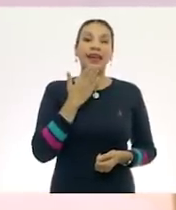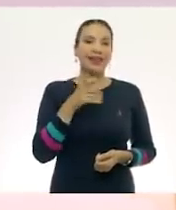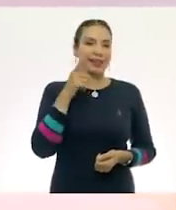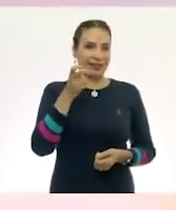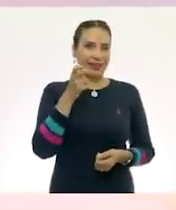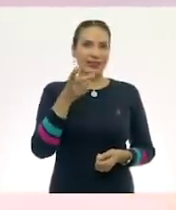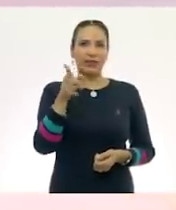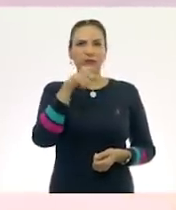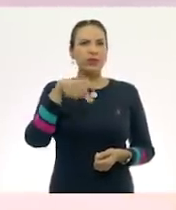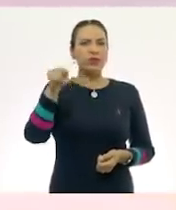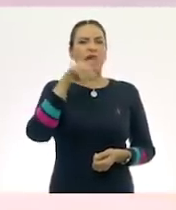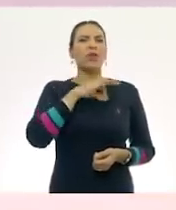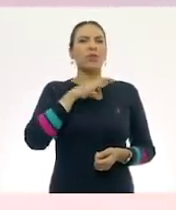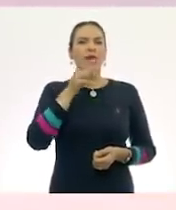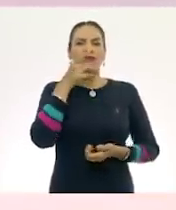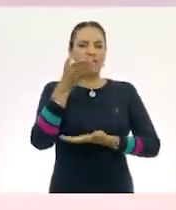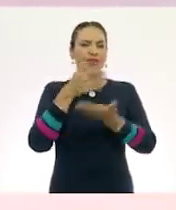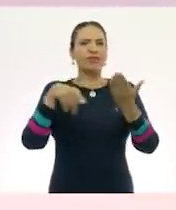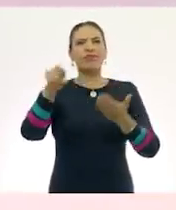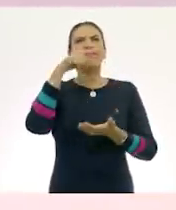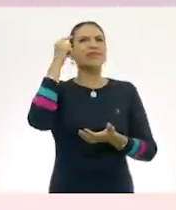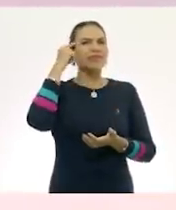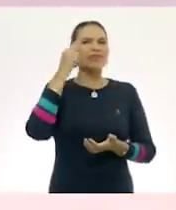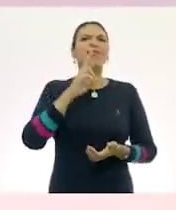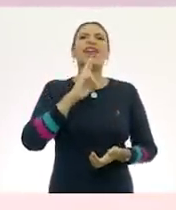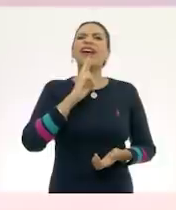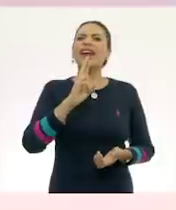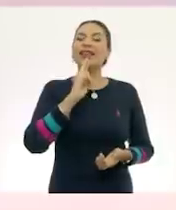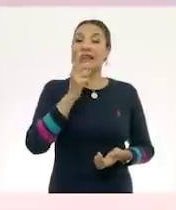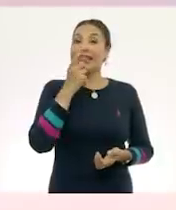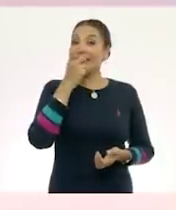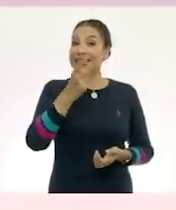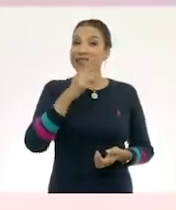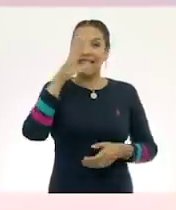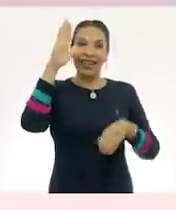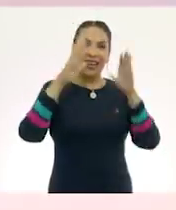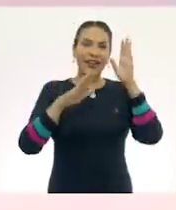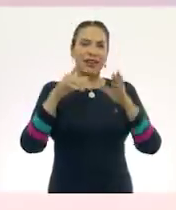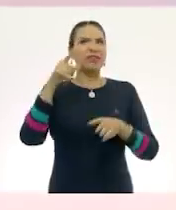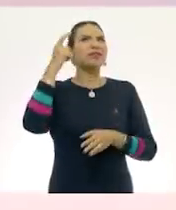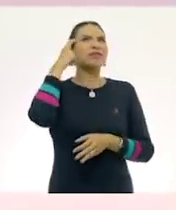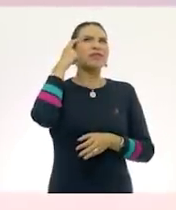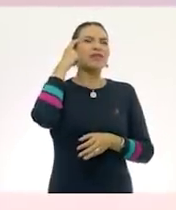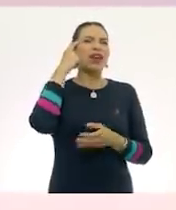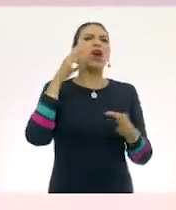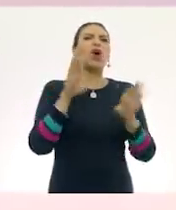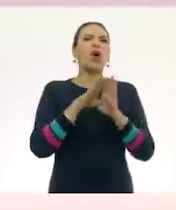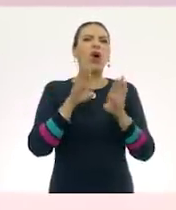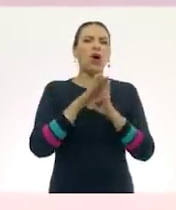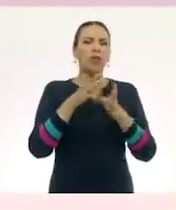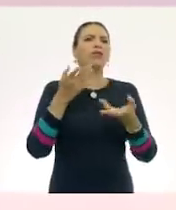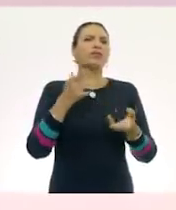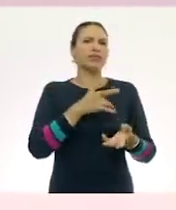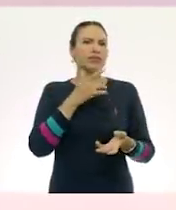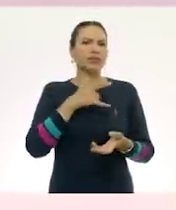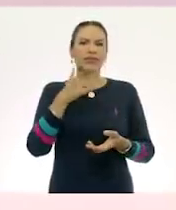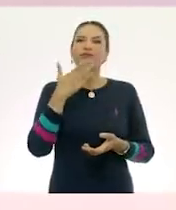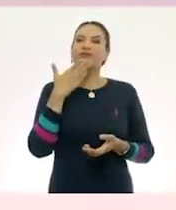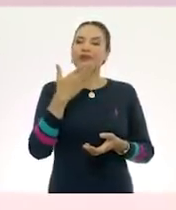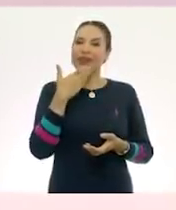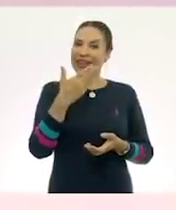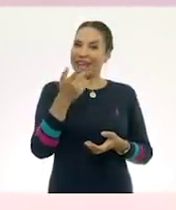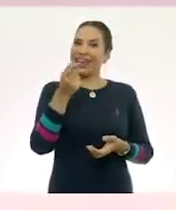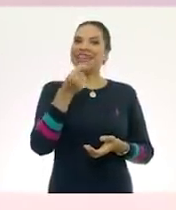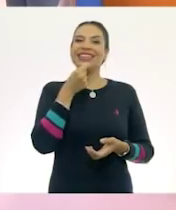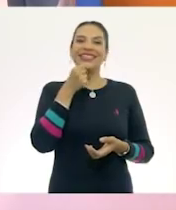Me encanta que ustedes nos compartan sus respuestas y que nos digan qué es lo que pensaron, cómo lo calcularon. Muy bien, Ariadna.